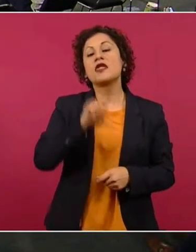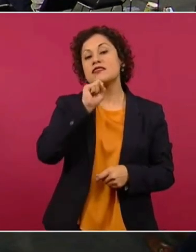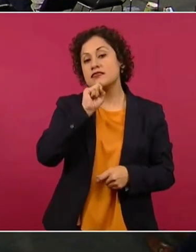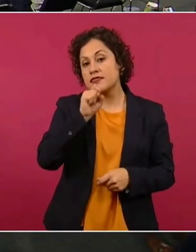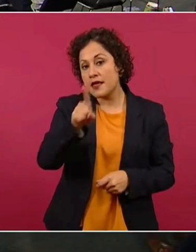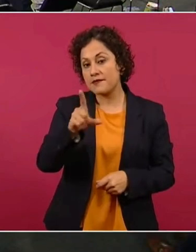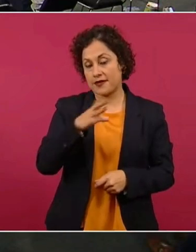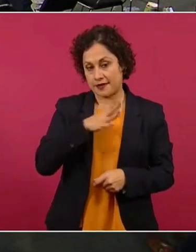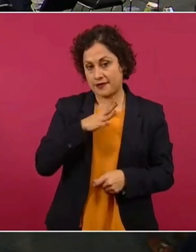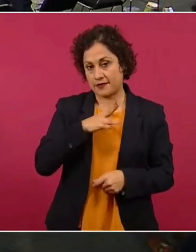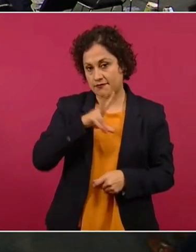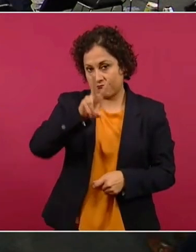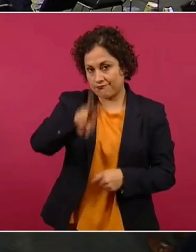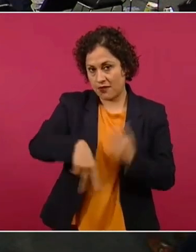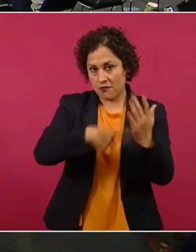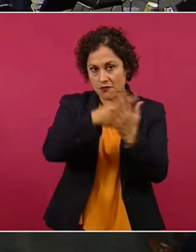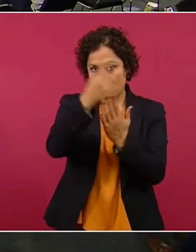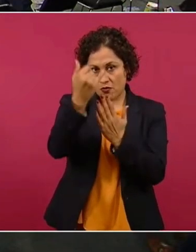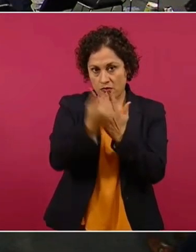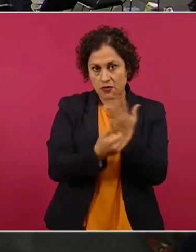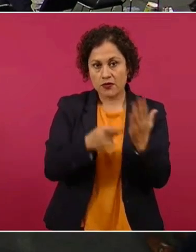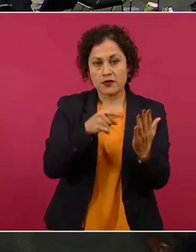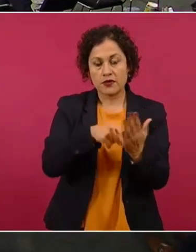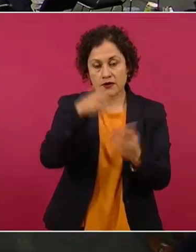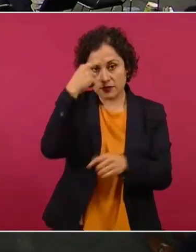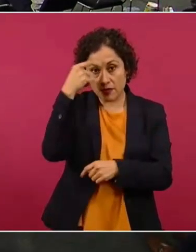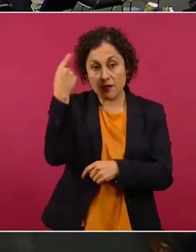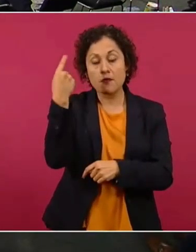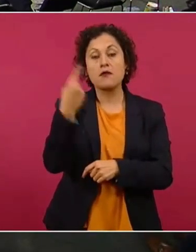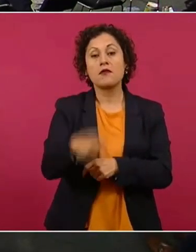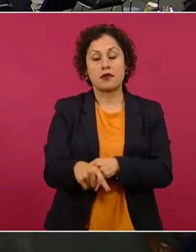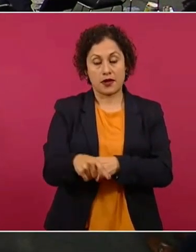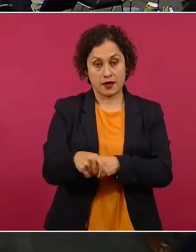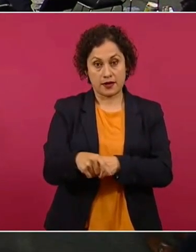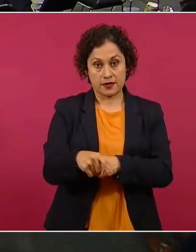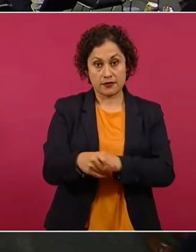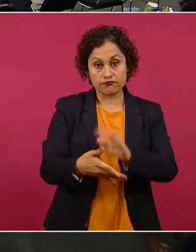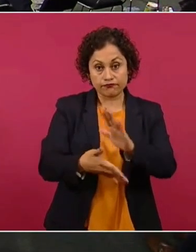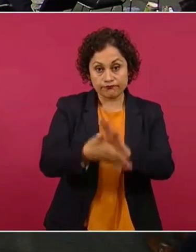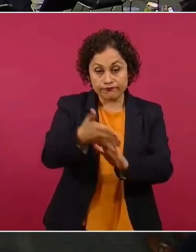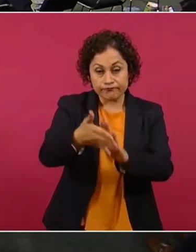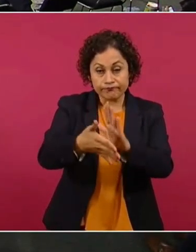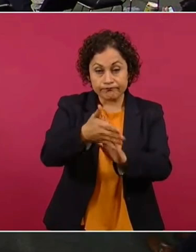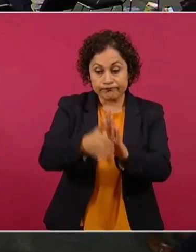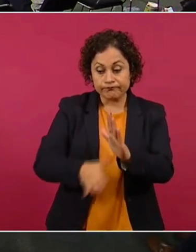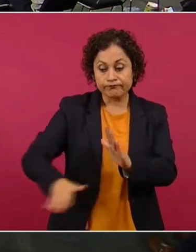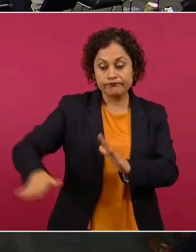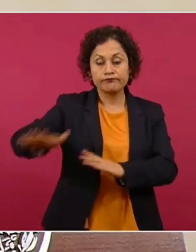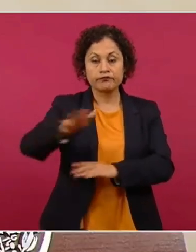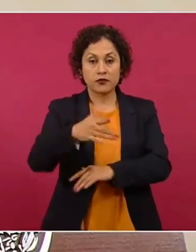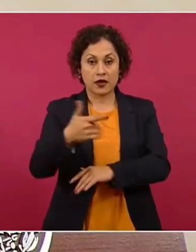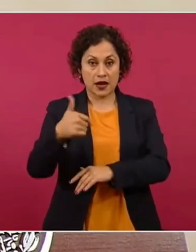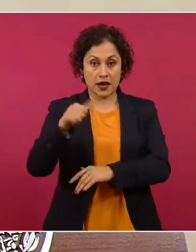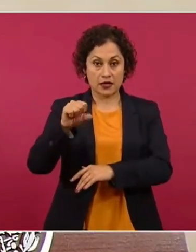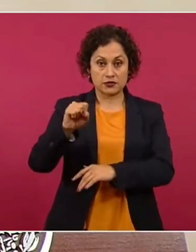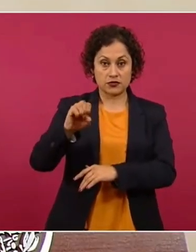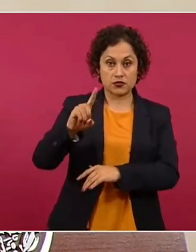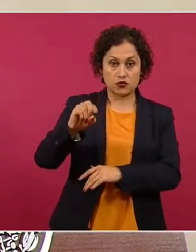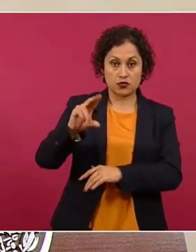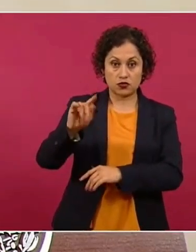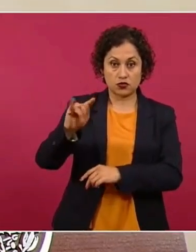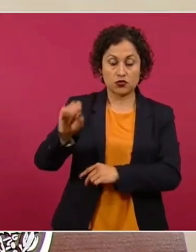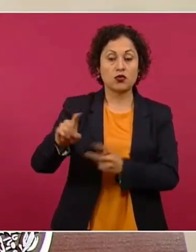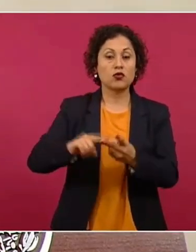para un tendido de gasoducto y una planta de